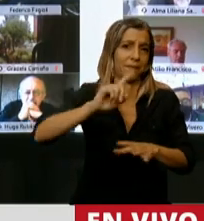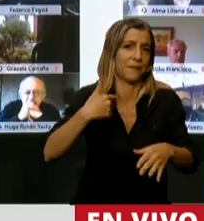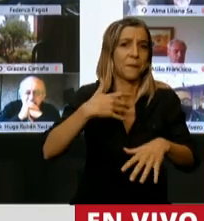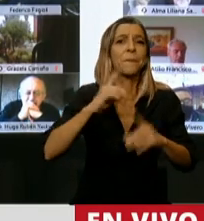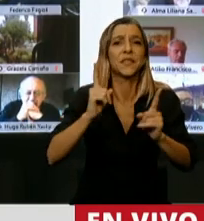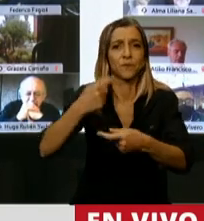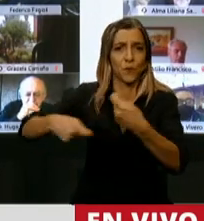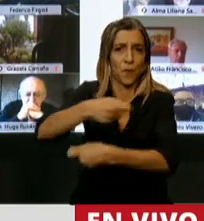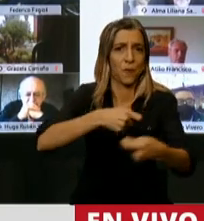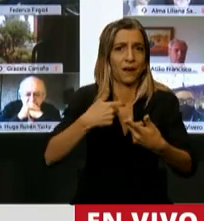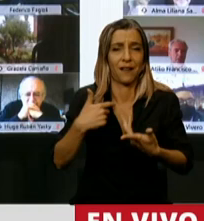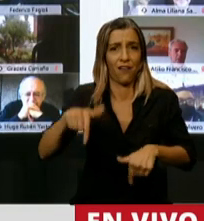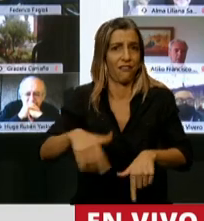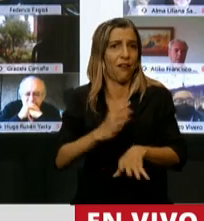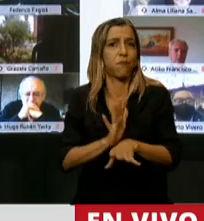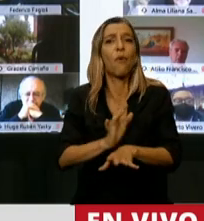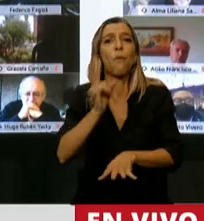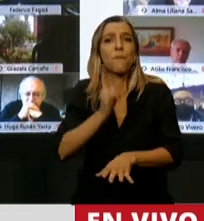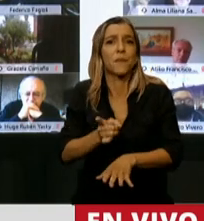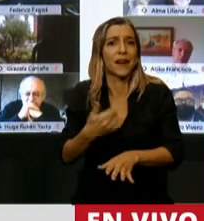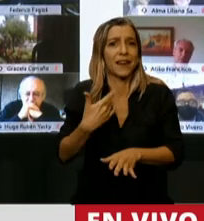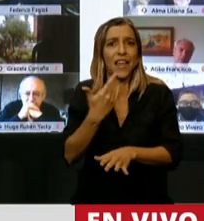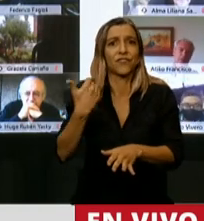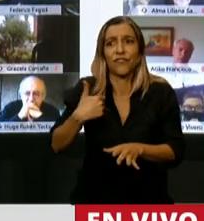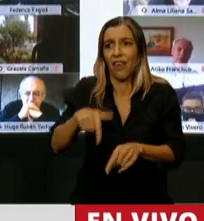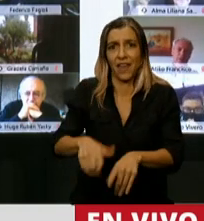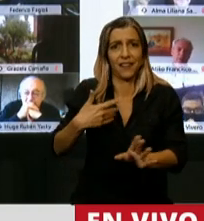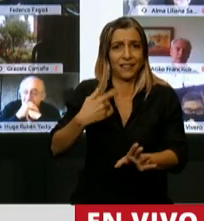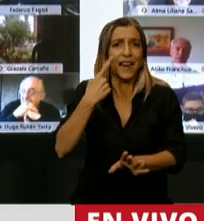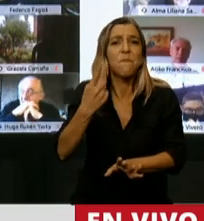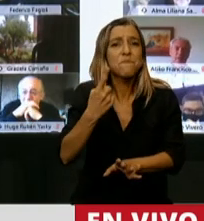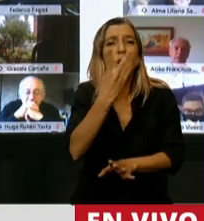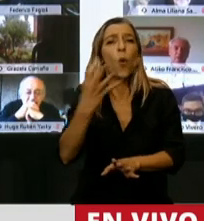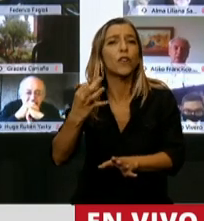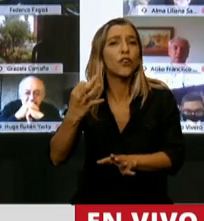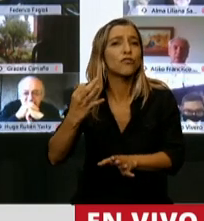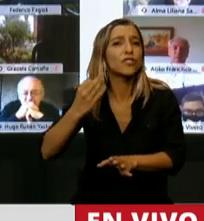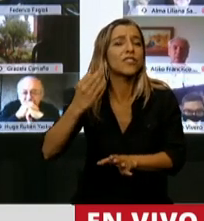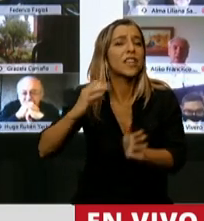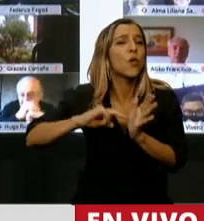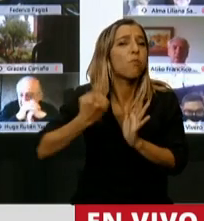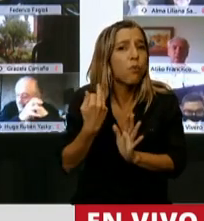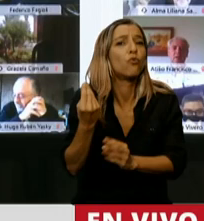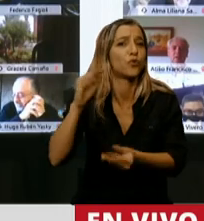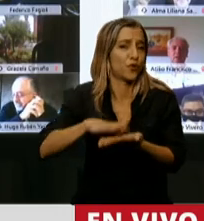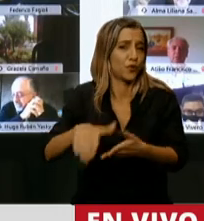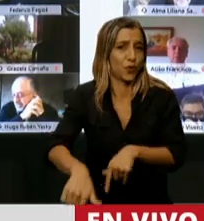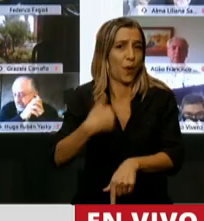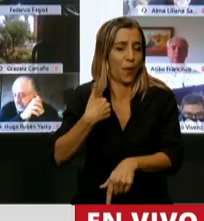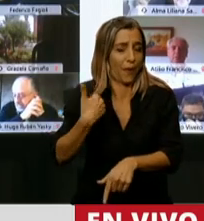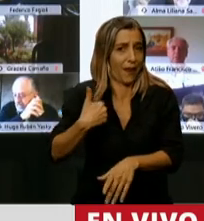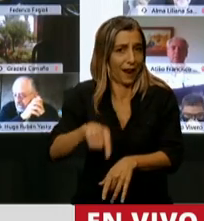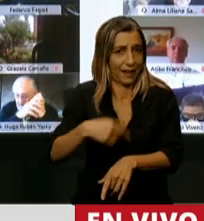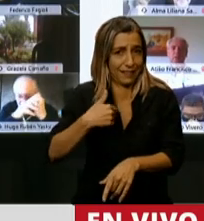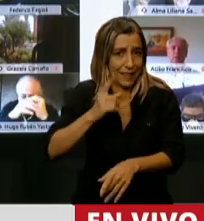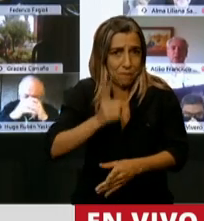antes de la etapa del sobreendeudamiento, 1.400 puntos de riesgo país. El Ministro Guzmán vino acá y dijo que el gran